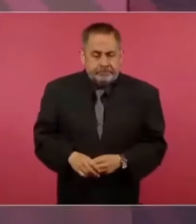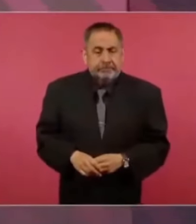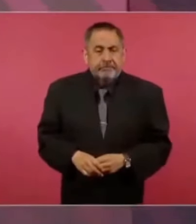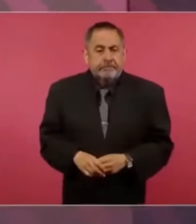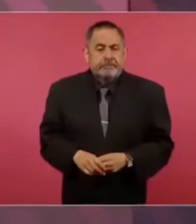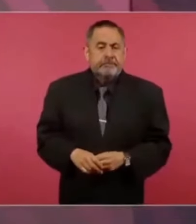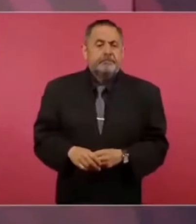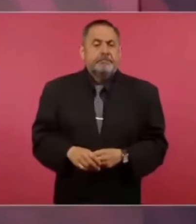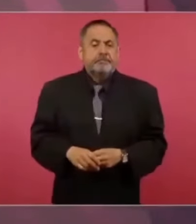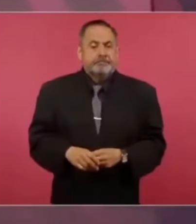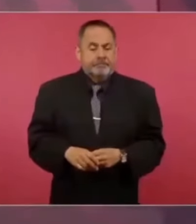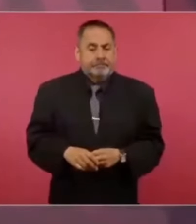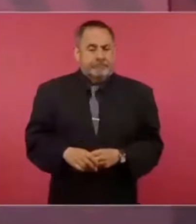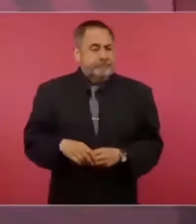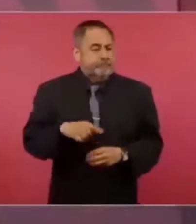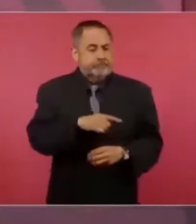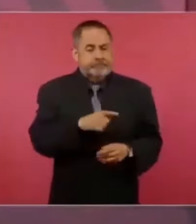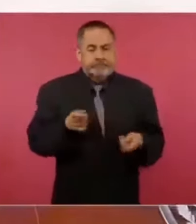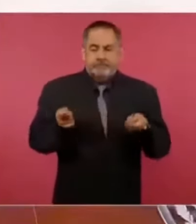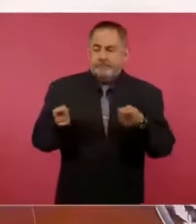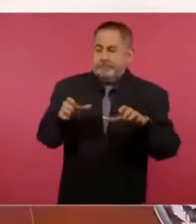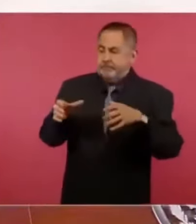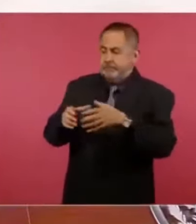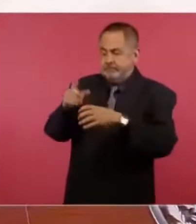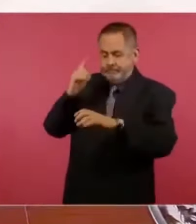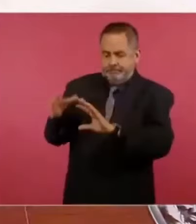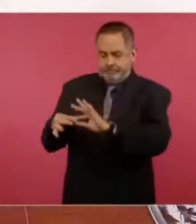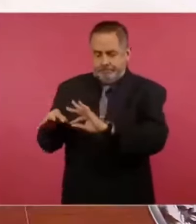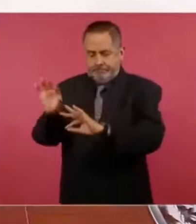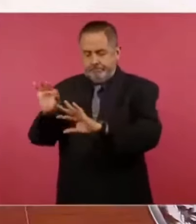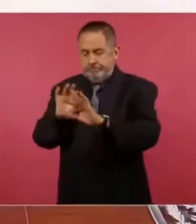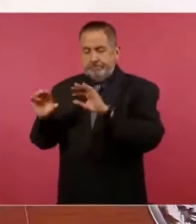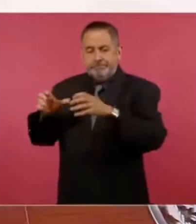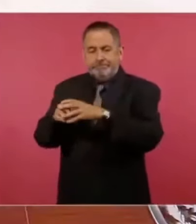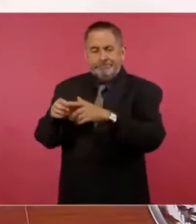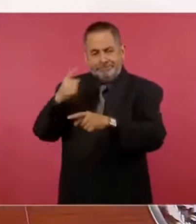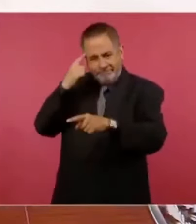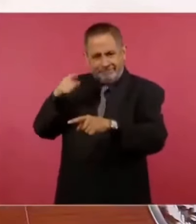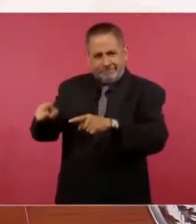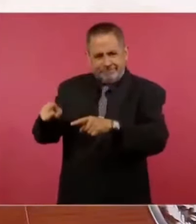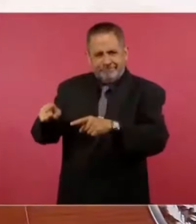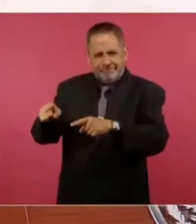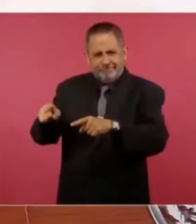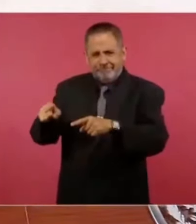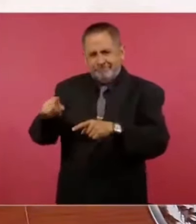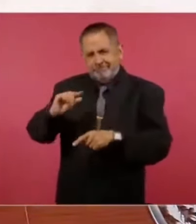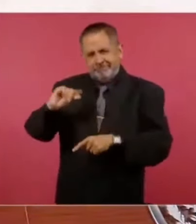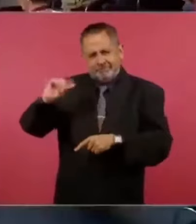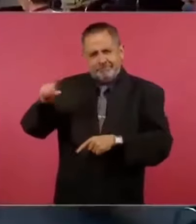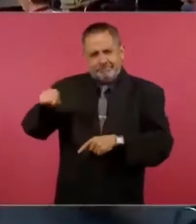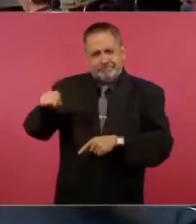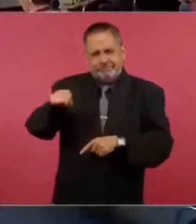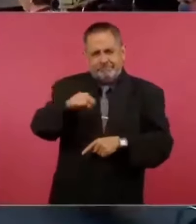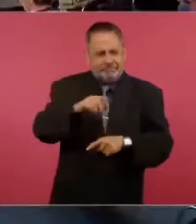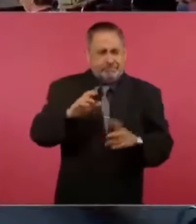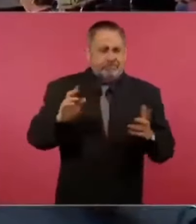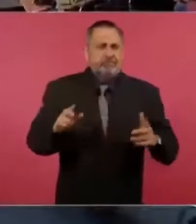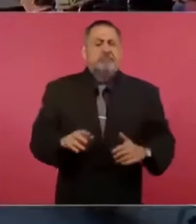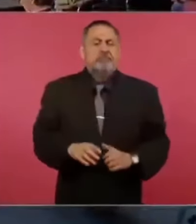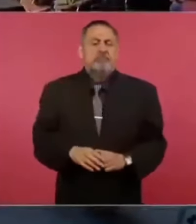elegir a los candidatos a las autoridades. las